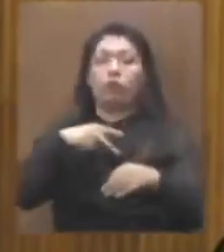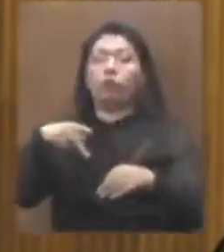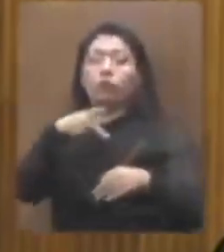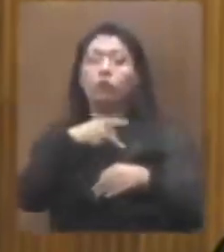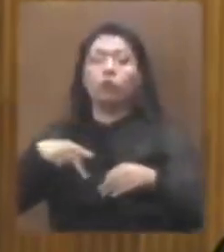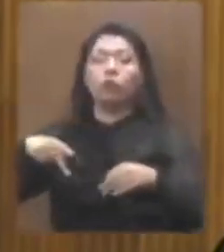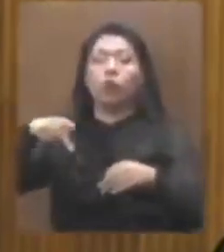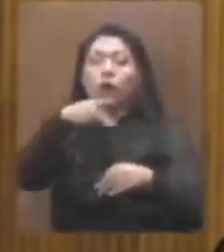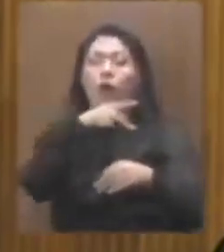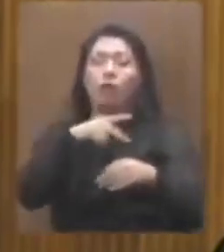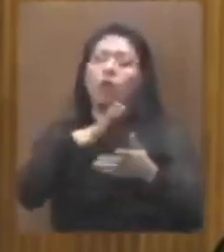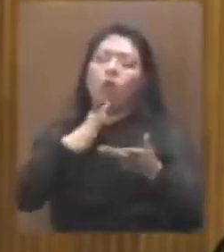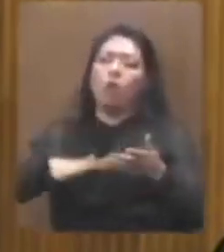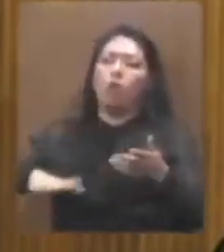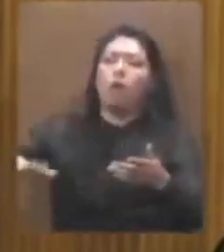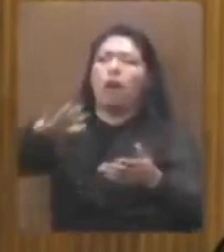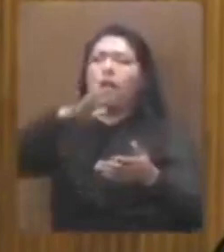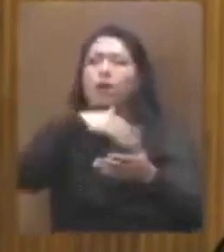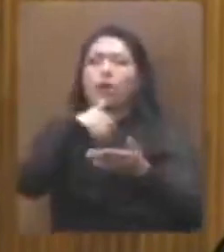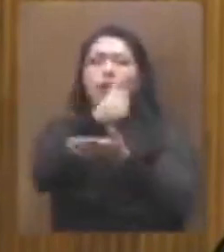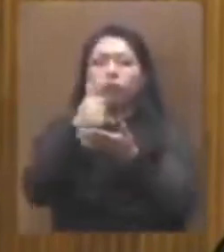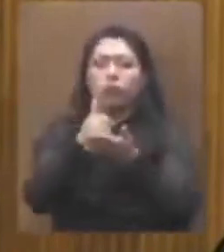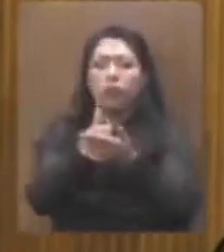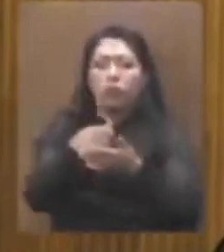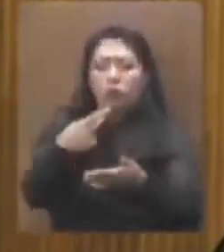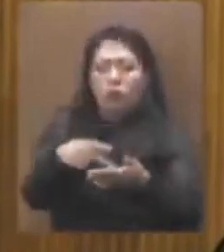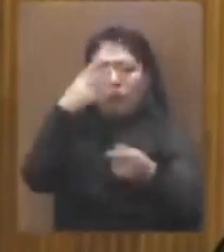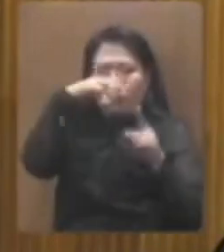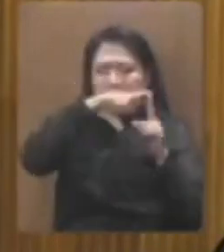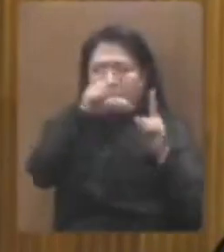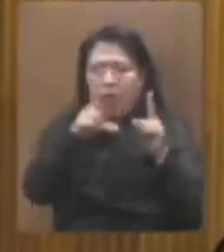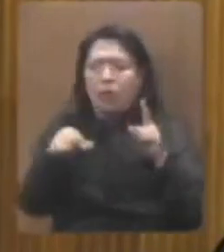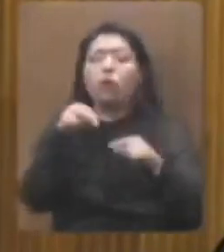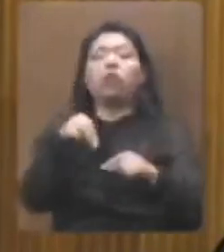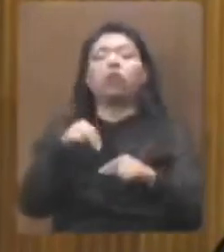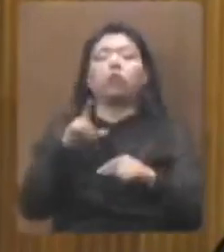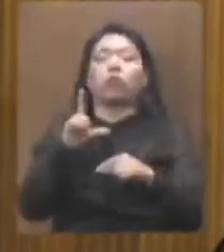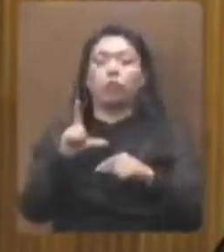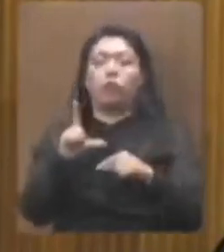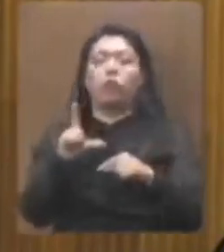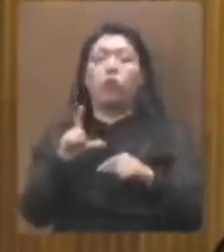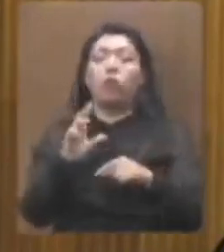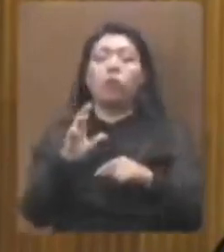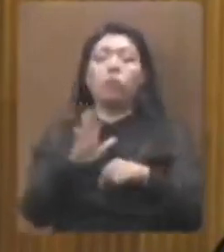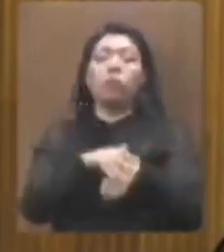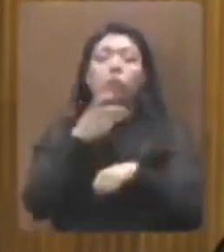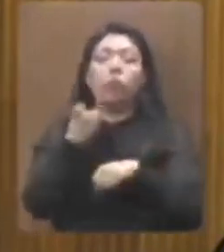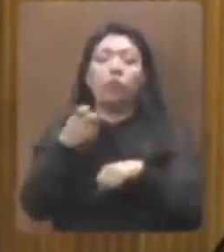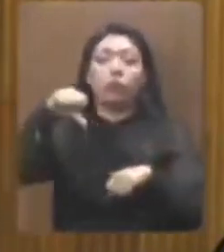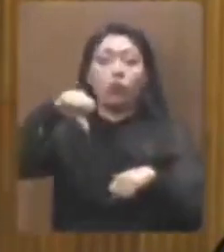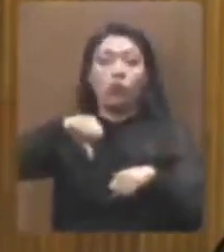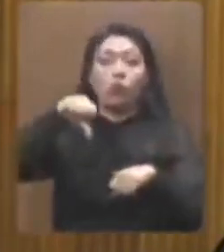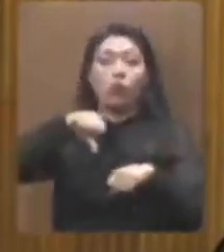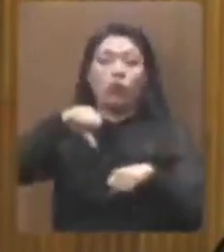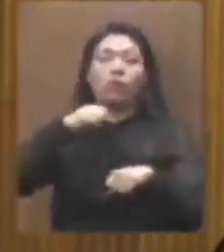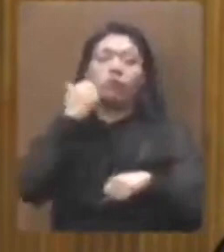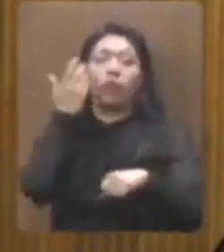la cara en beneficio de las y los ciudadanos del país y de Nuevo León. Y por eso el día de hoy quiero